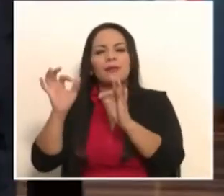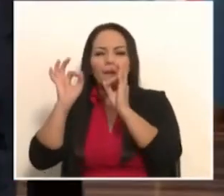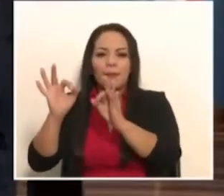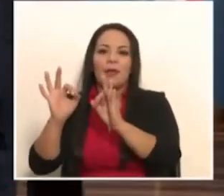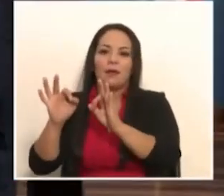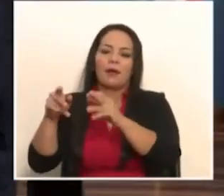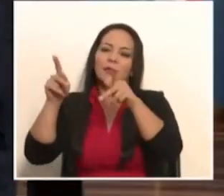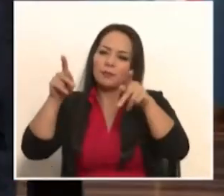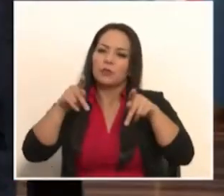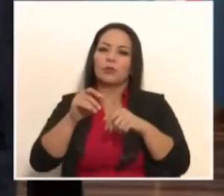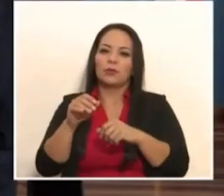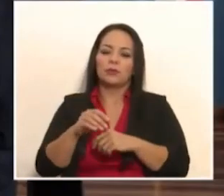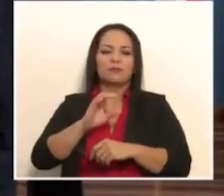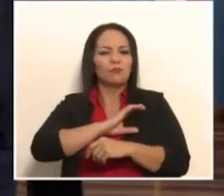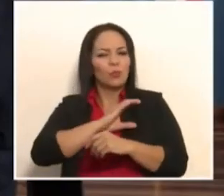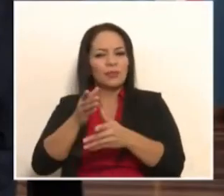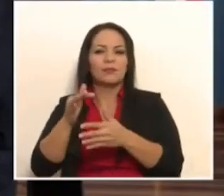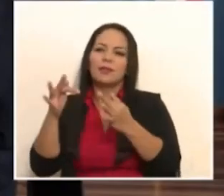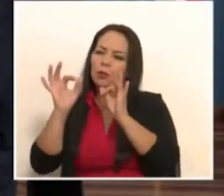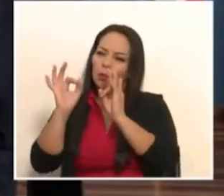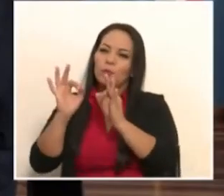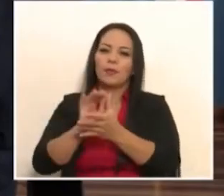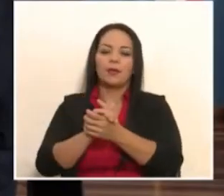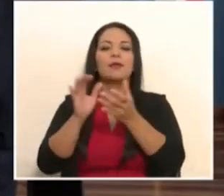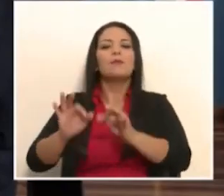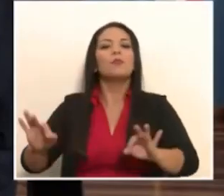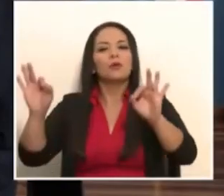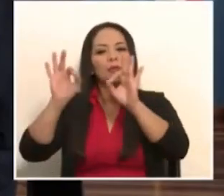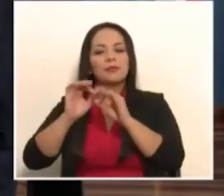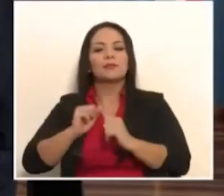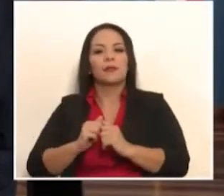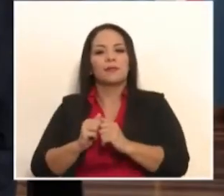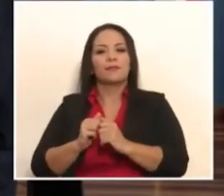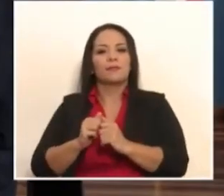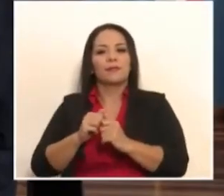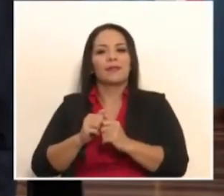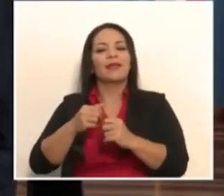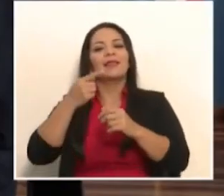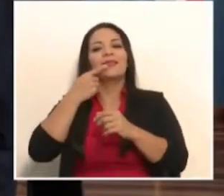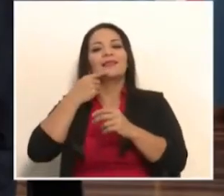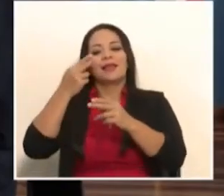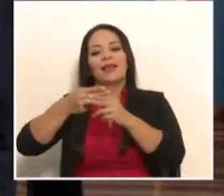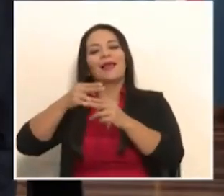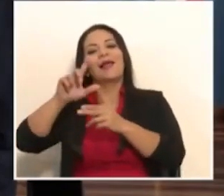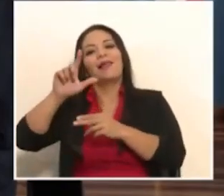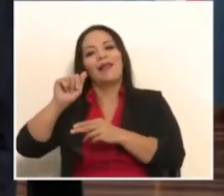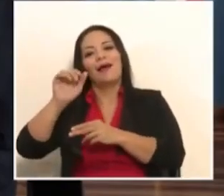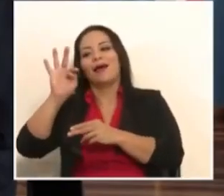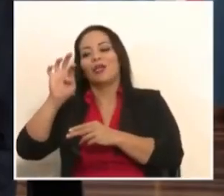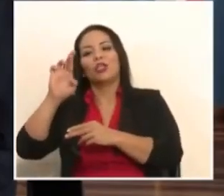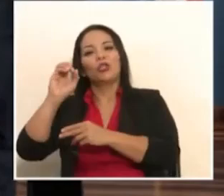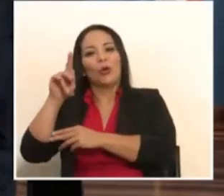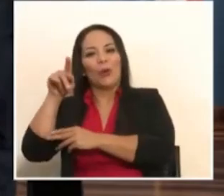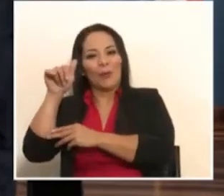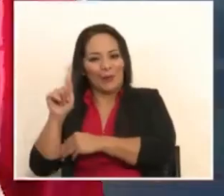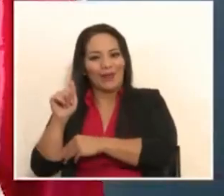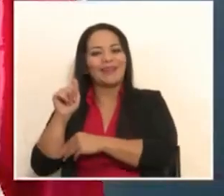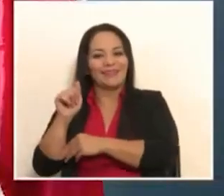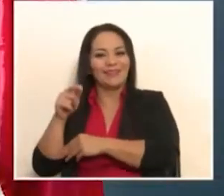Sí, señor. Es importantísimo que la tropa, como le dicen ellos, ellos mismos se llaman la tropa,